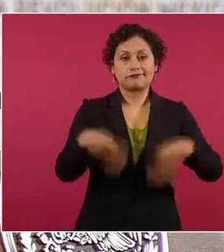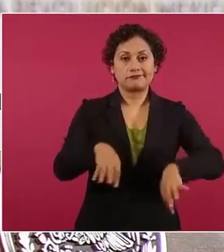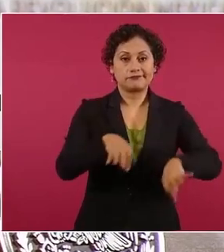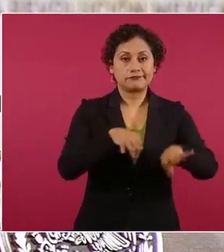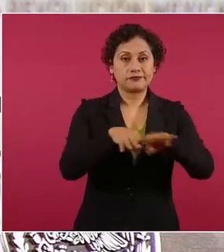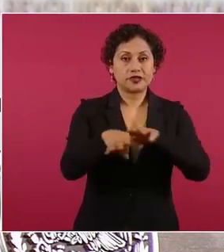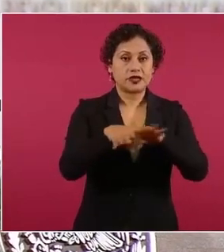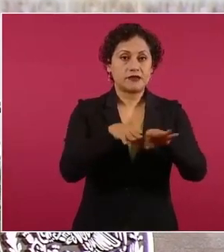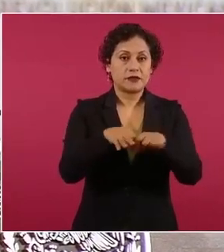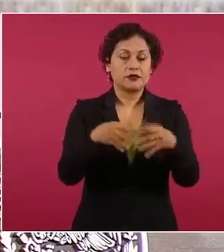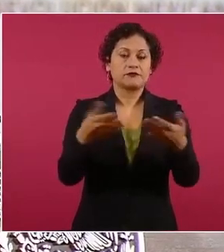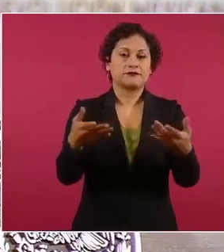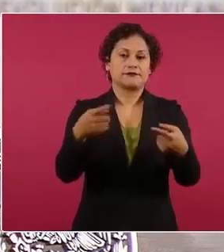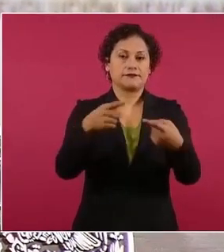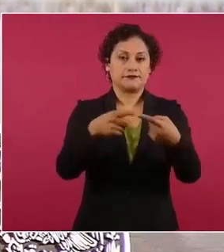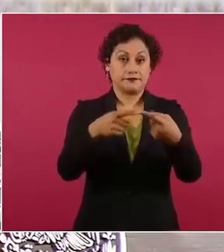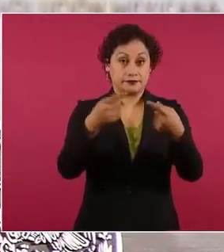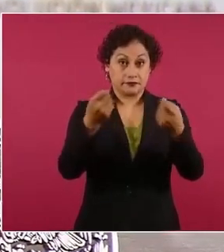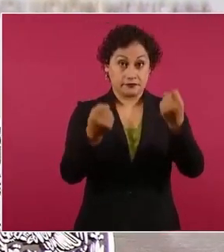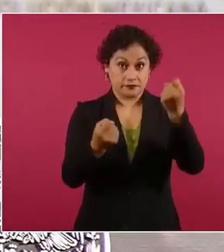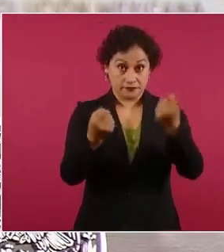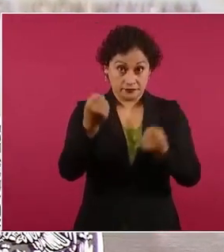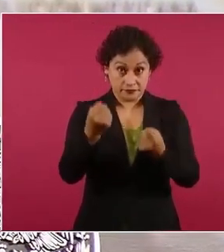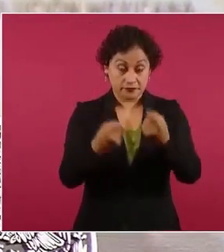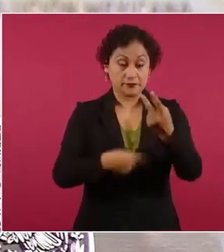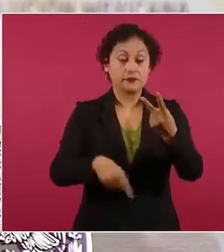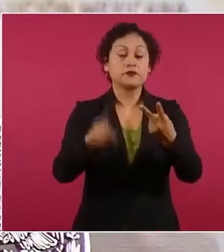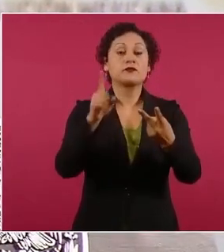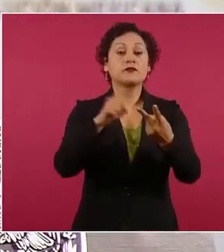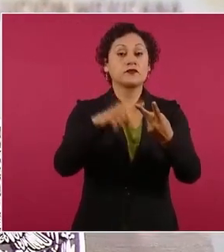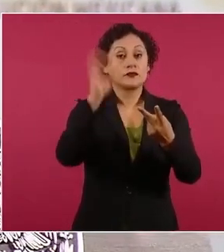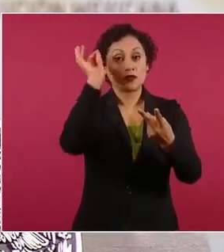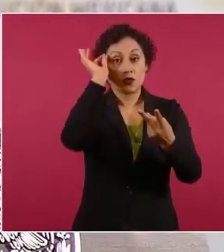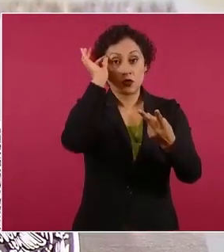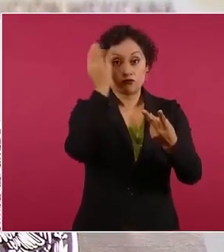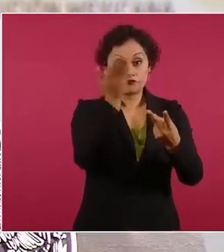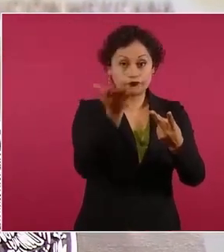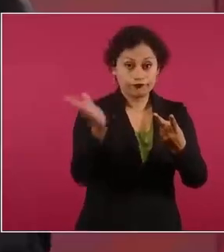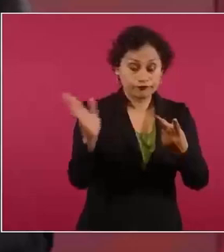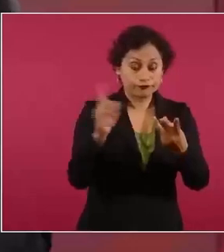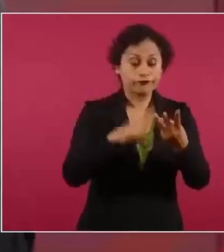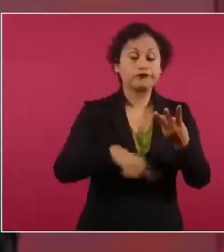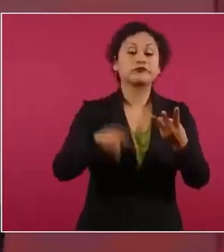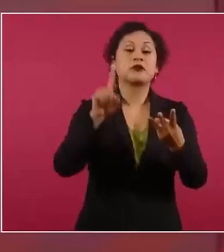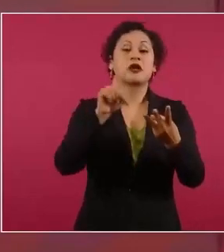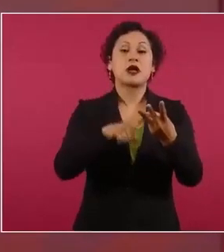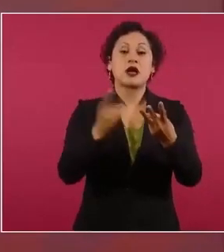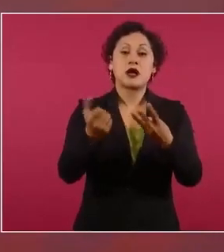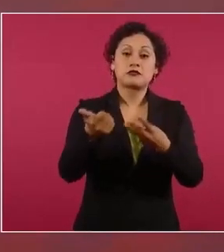pilotos sobrecargos trabajadores administrativos esa es la historia